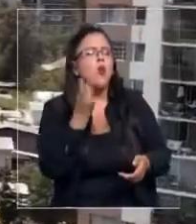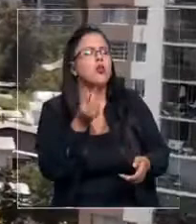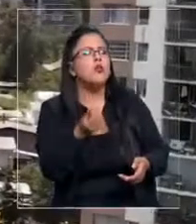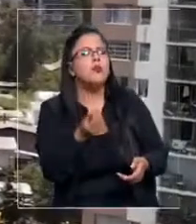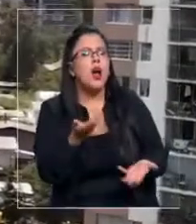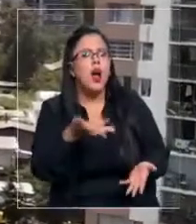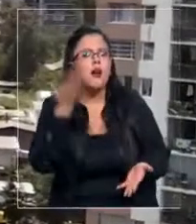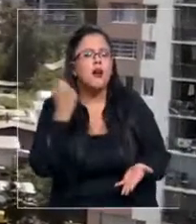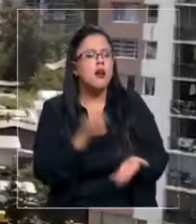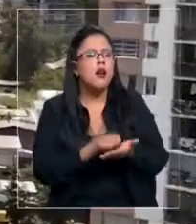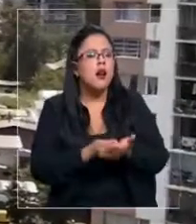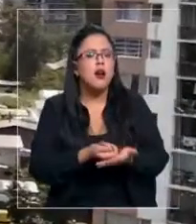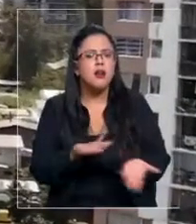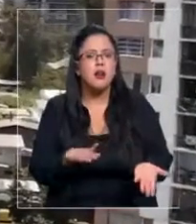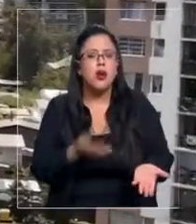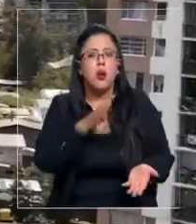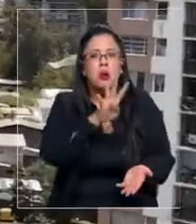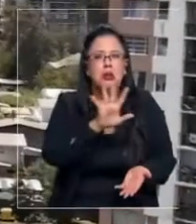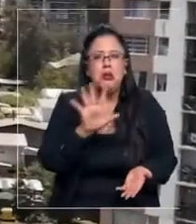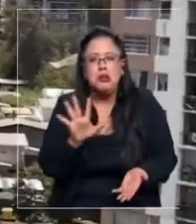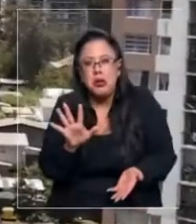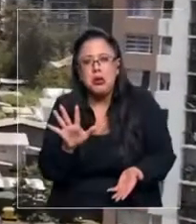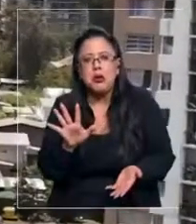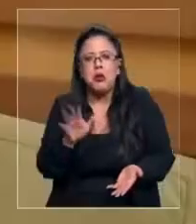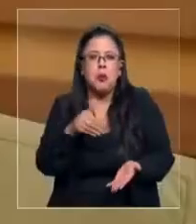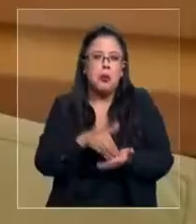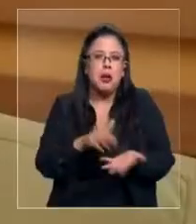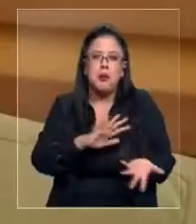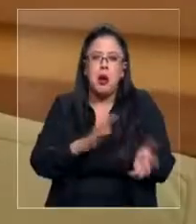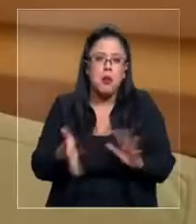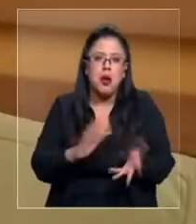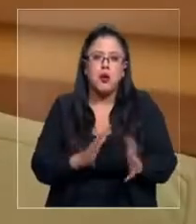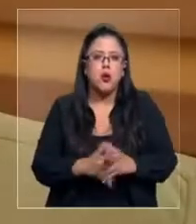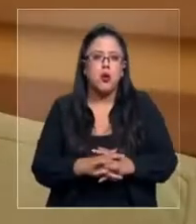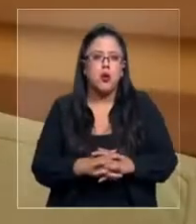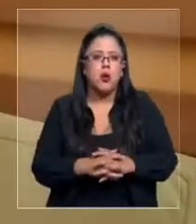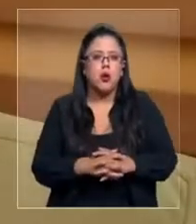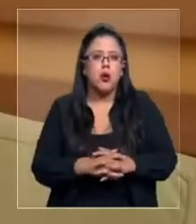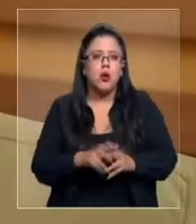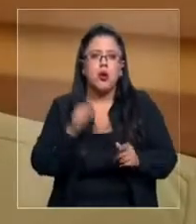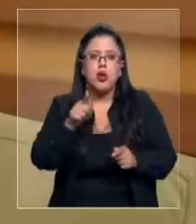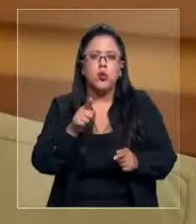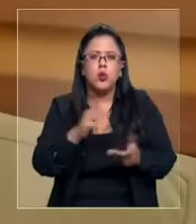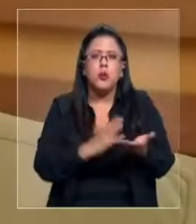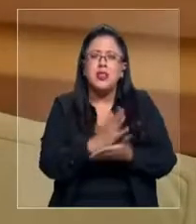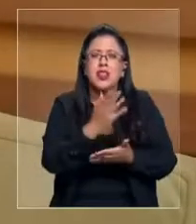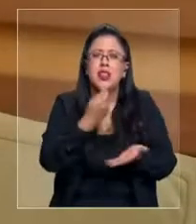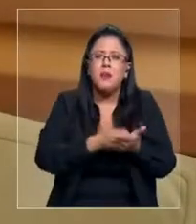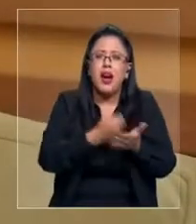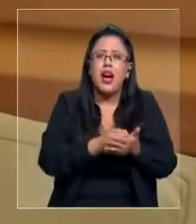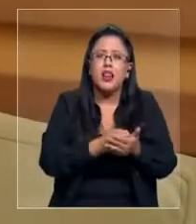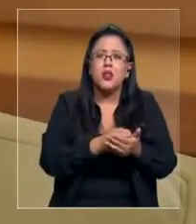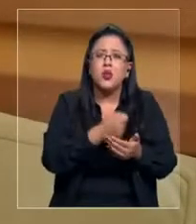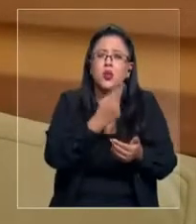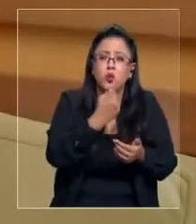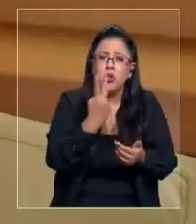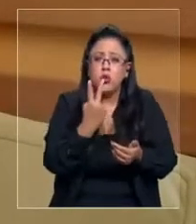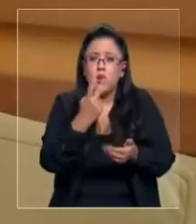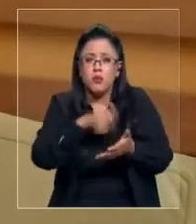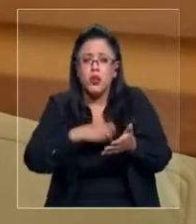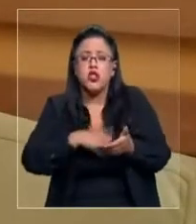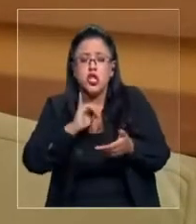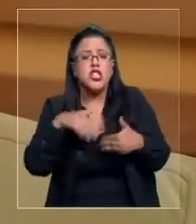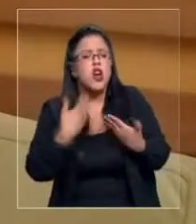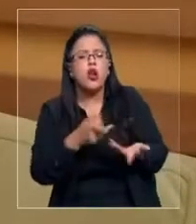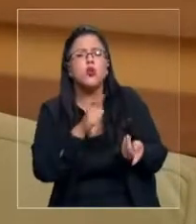40 mil pesos. ¿Cuánto duró ese periodo pagando eso? Uno, dos meses. Dos meses. ¿Cuánto pagas ahora? 130